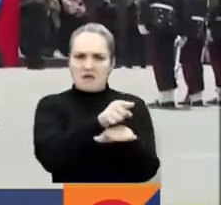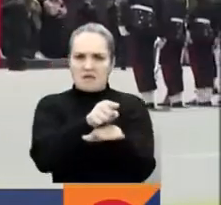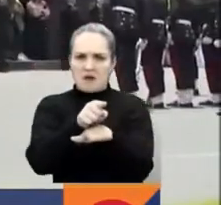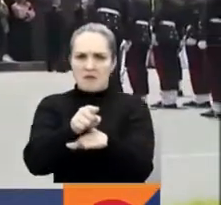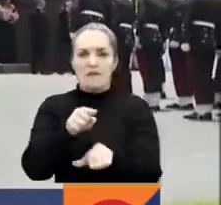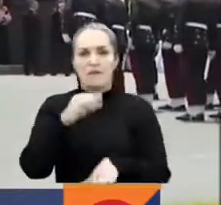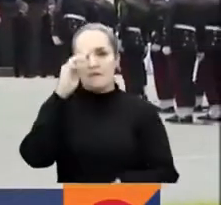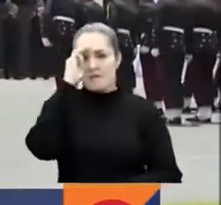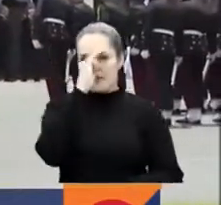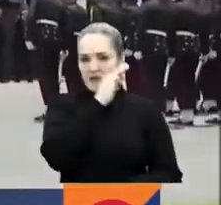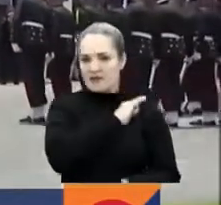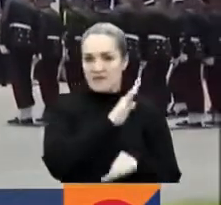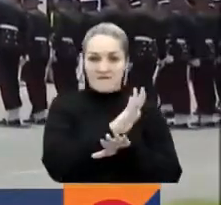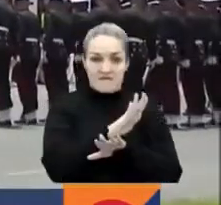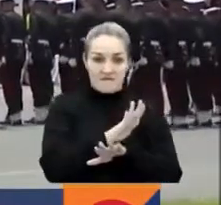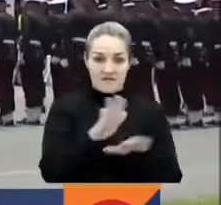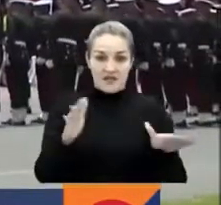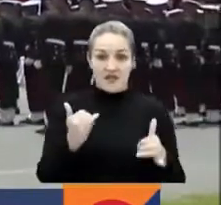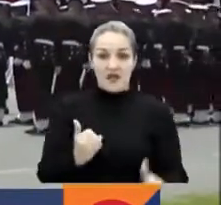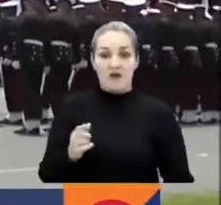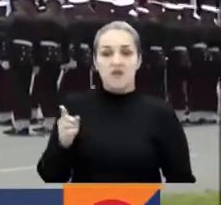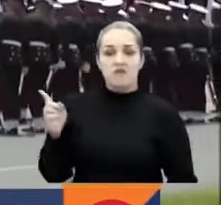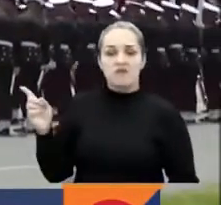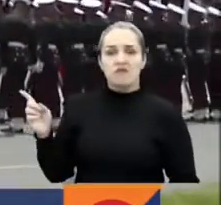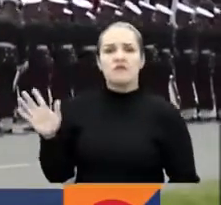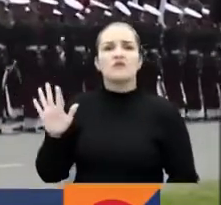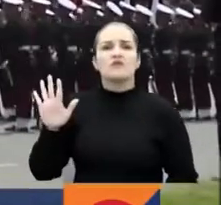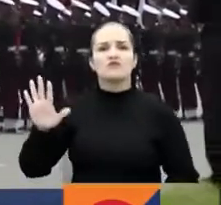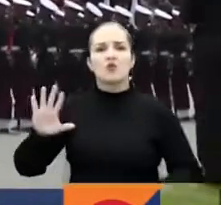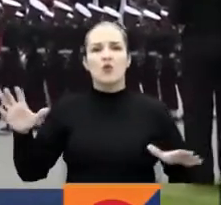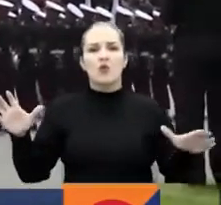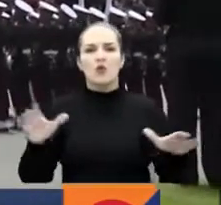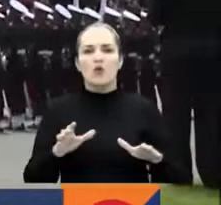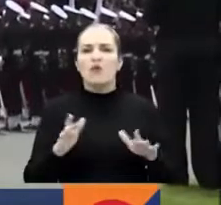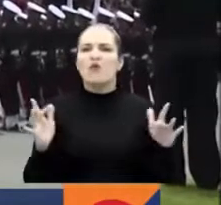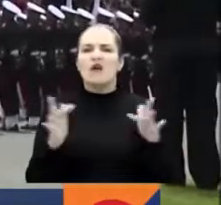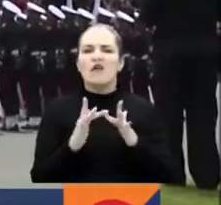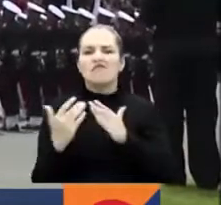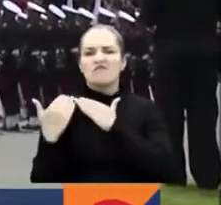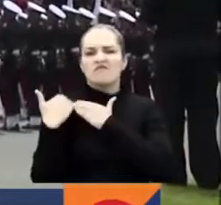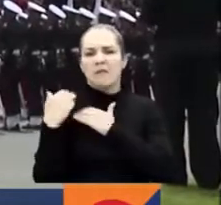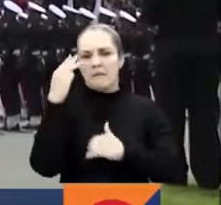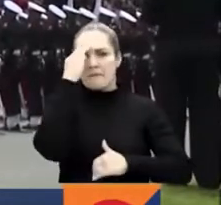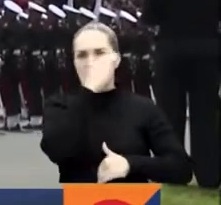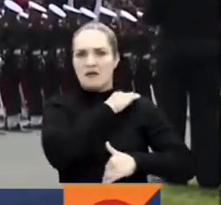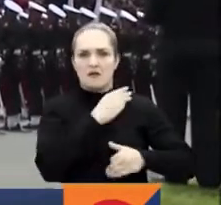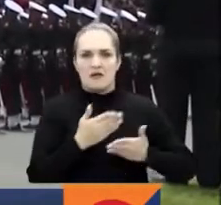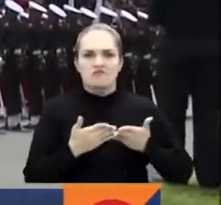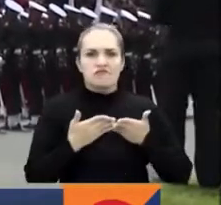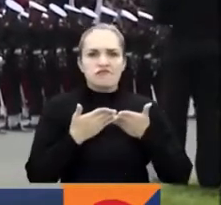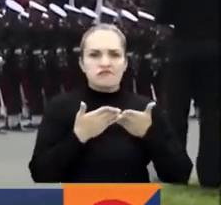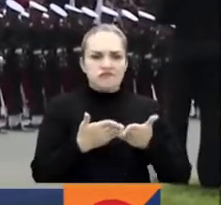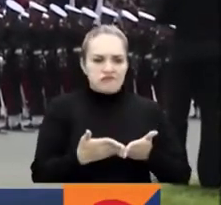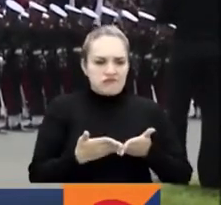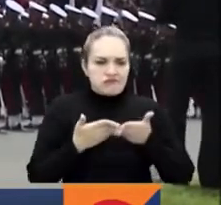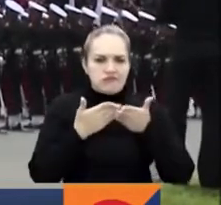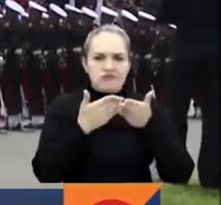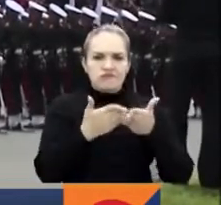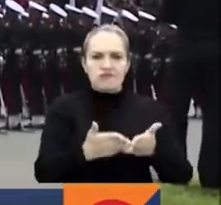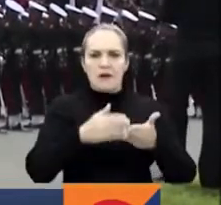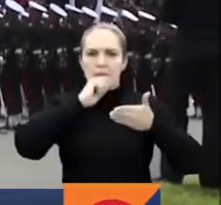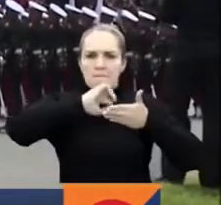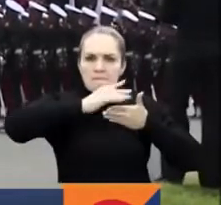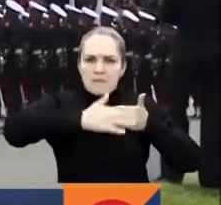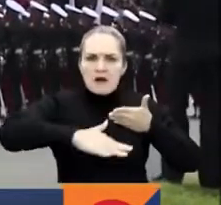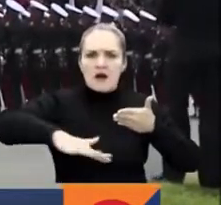Nacional. Y a esta hora pasan las tropas de la Armada de Colombia mostrando sus capacidades marítimas.